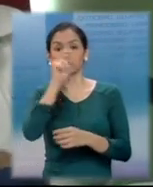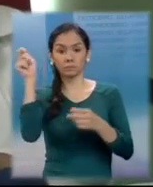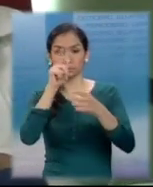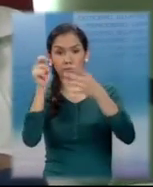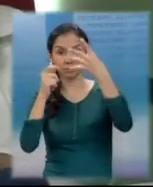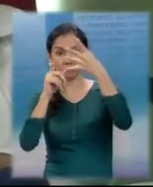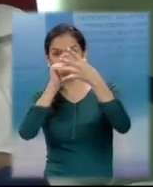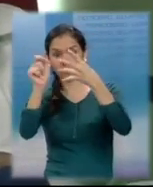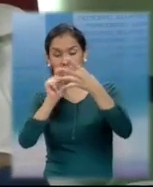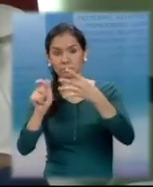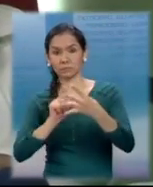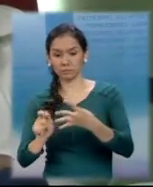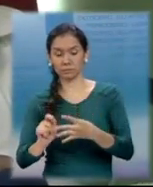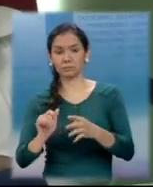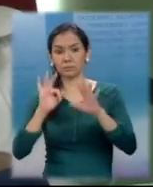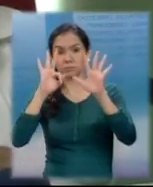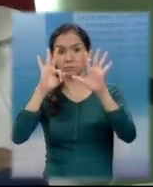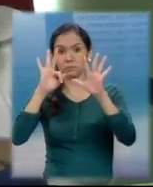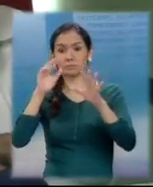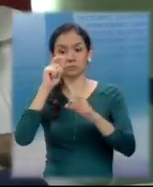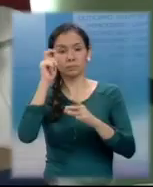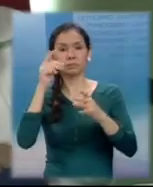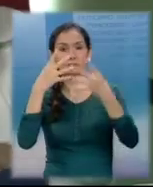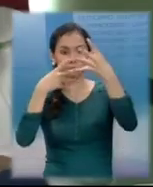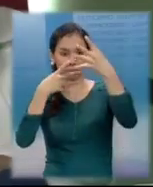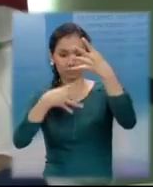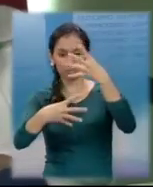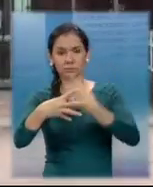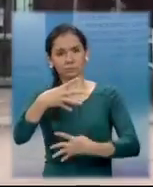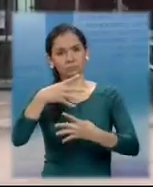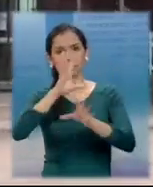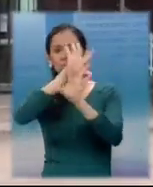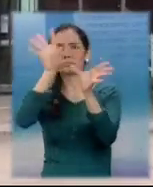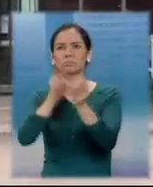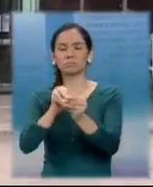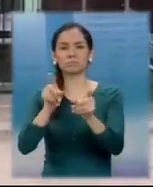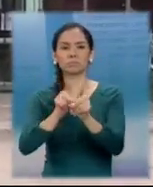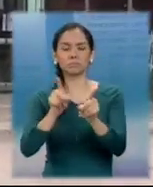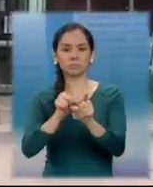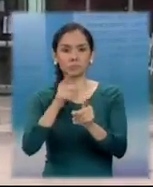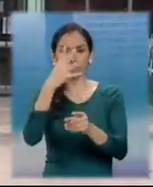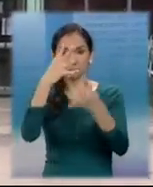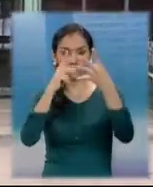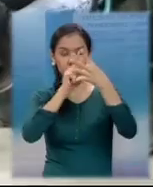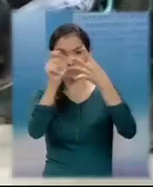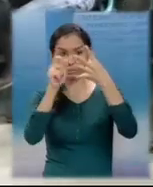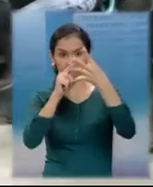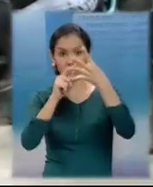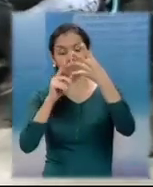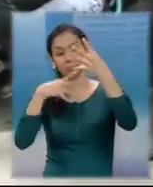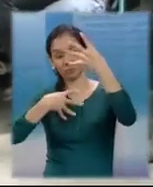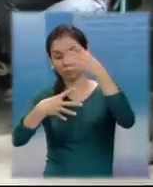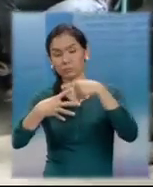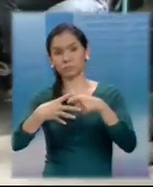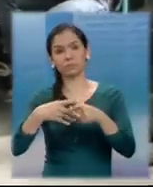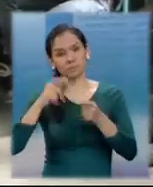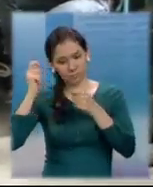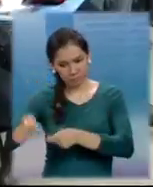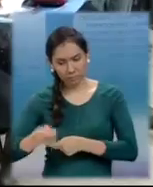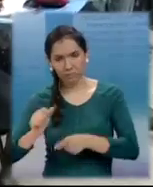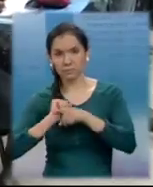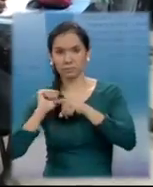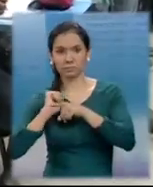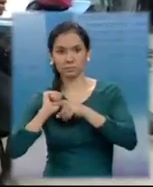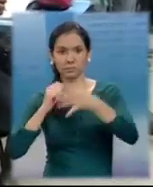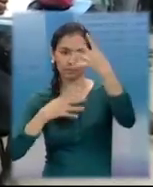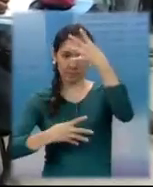los estudiantes estarán estudiando ocho cuatrimestres dentro del centro educativo y un cuatrimestre en la cual tienen que realizar ellos la